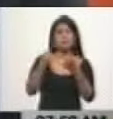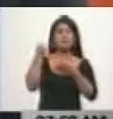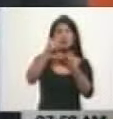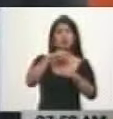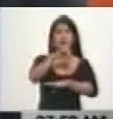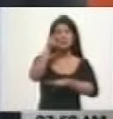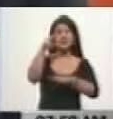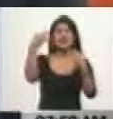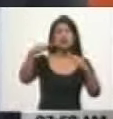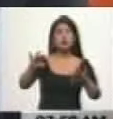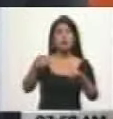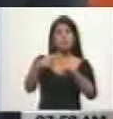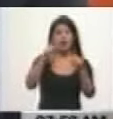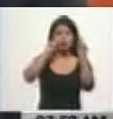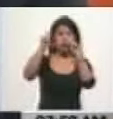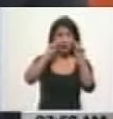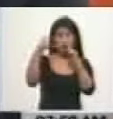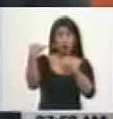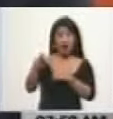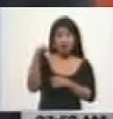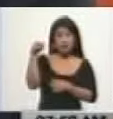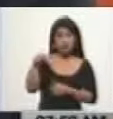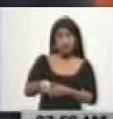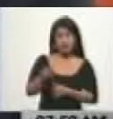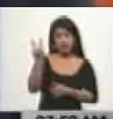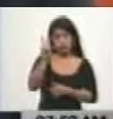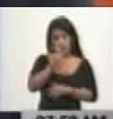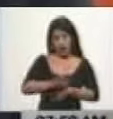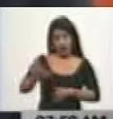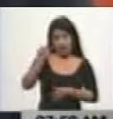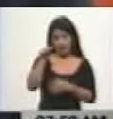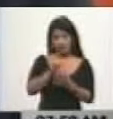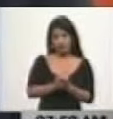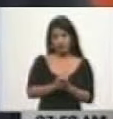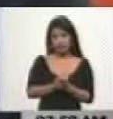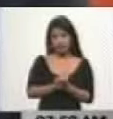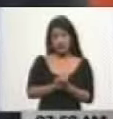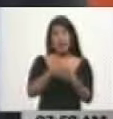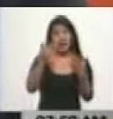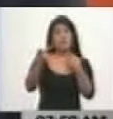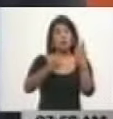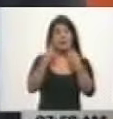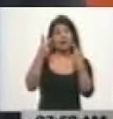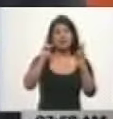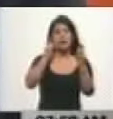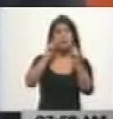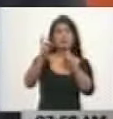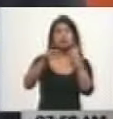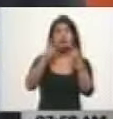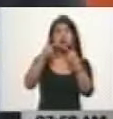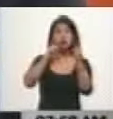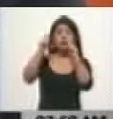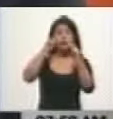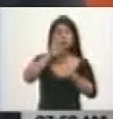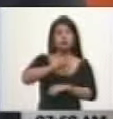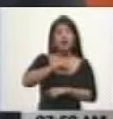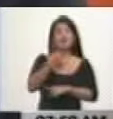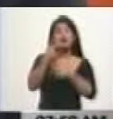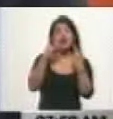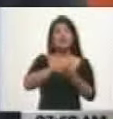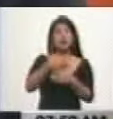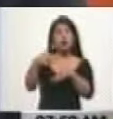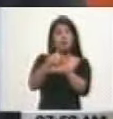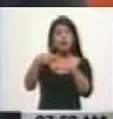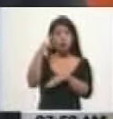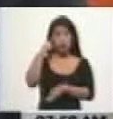y turísticos que tenemos en toda Venezuela. Obviamente, la política de turismo social es una política del gobierno bolivariano,